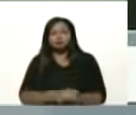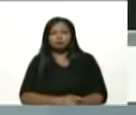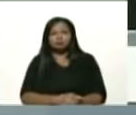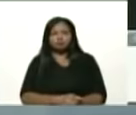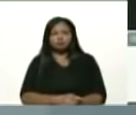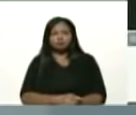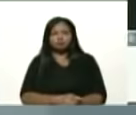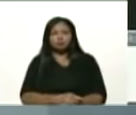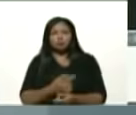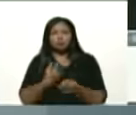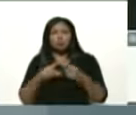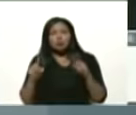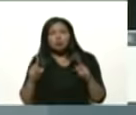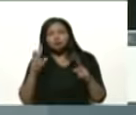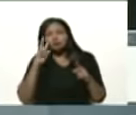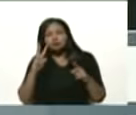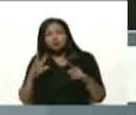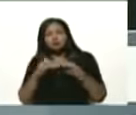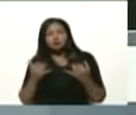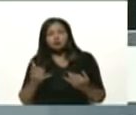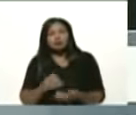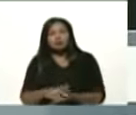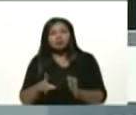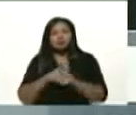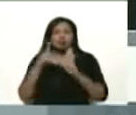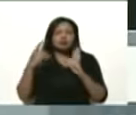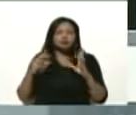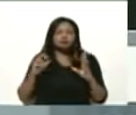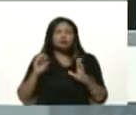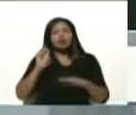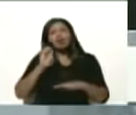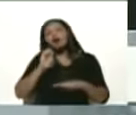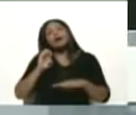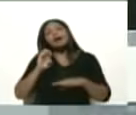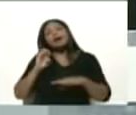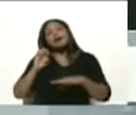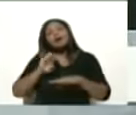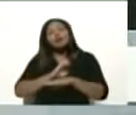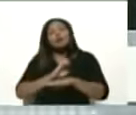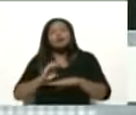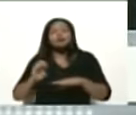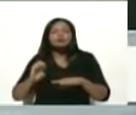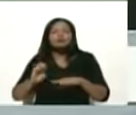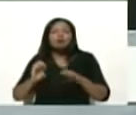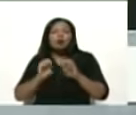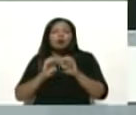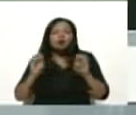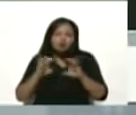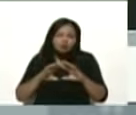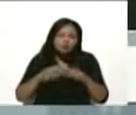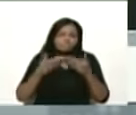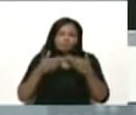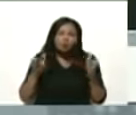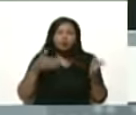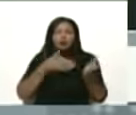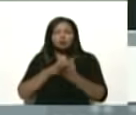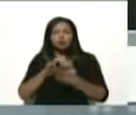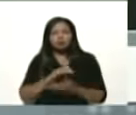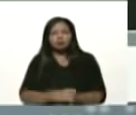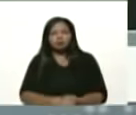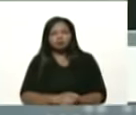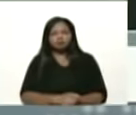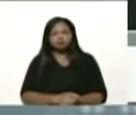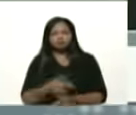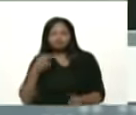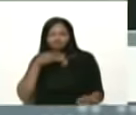otro elemento tiene que ver con el derecho a la educación pública, gratuita y de calidad, así por la